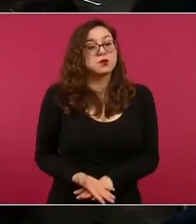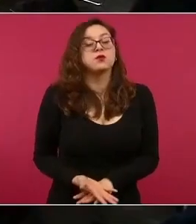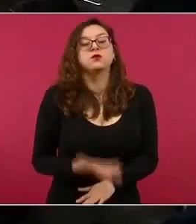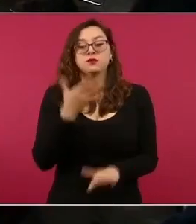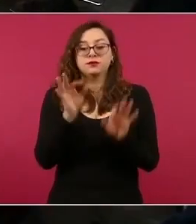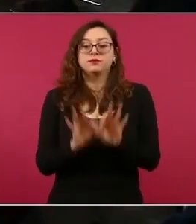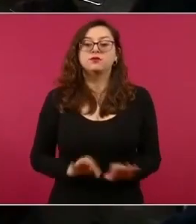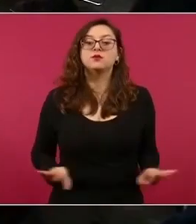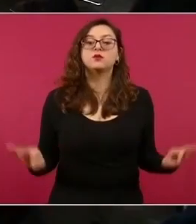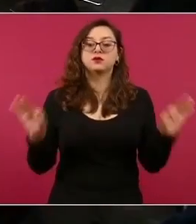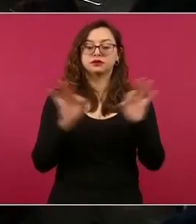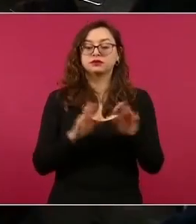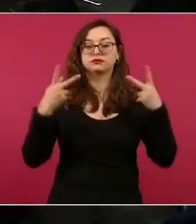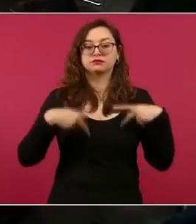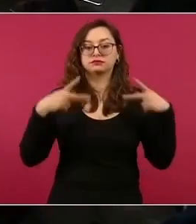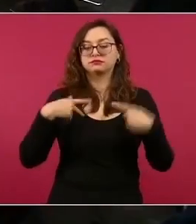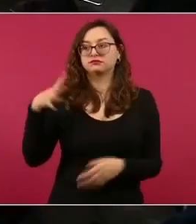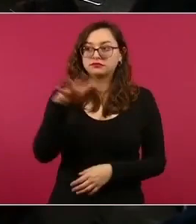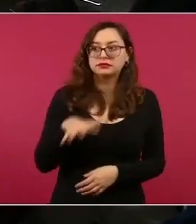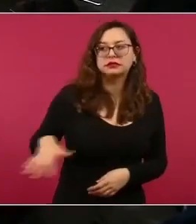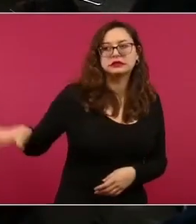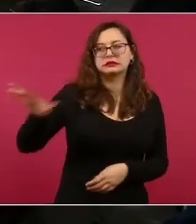la revolución de las conciencias